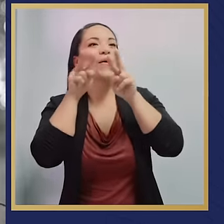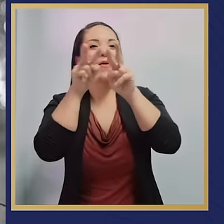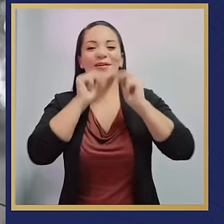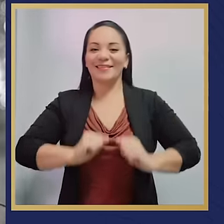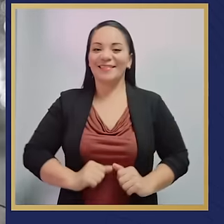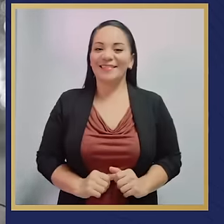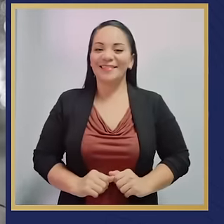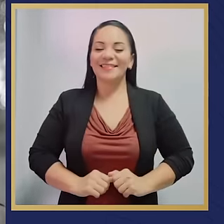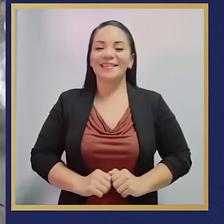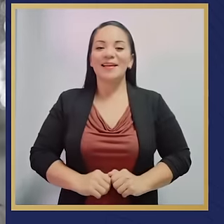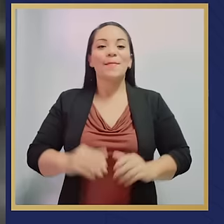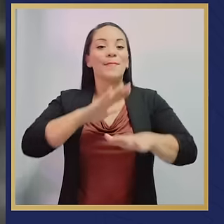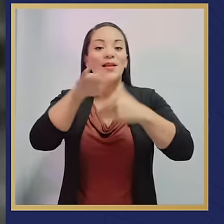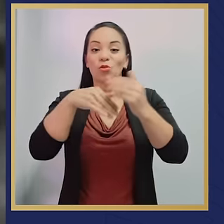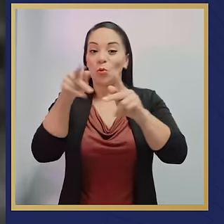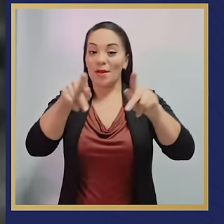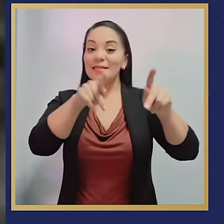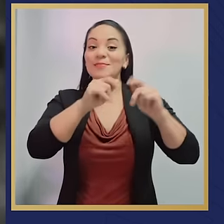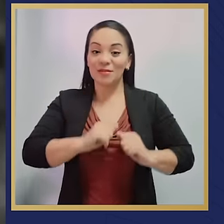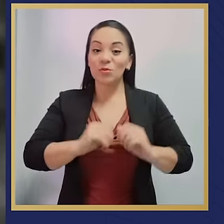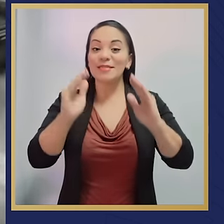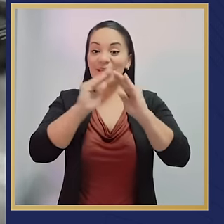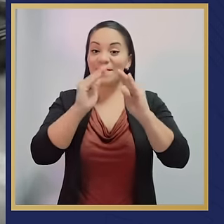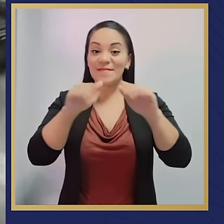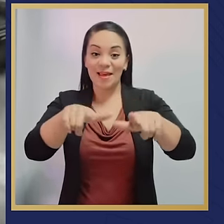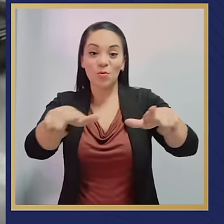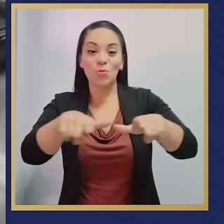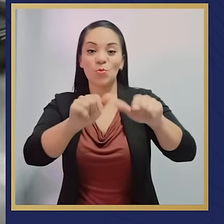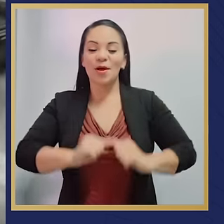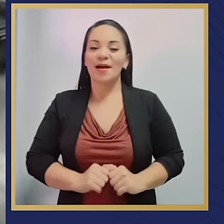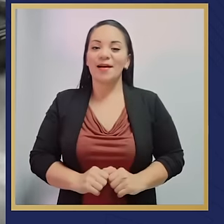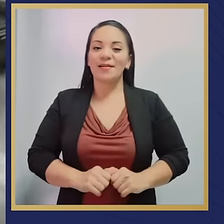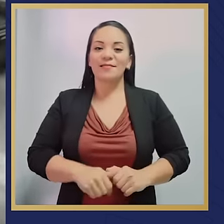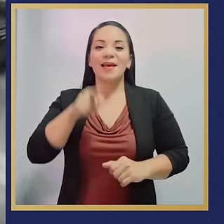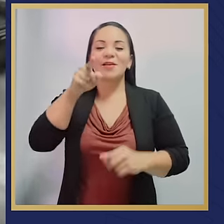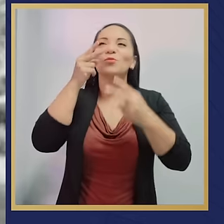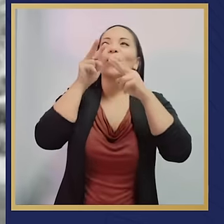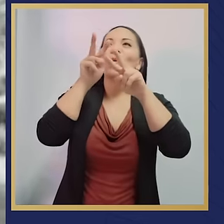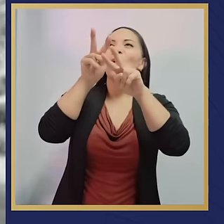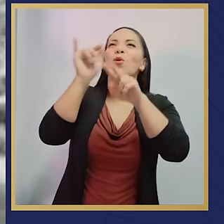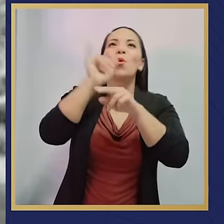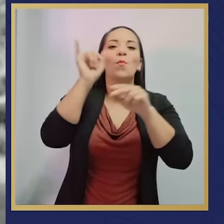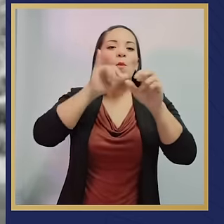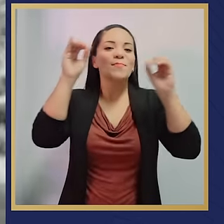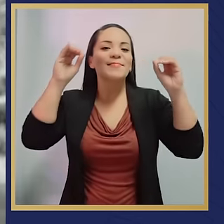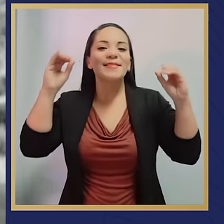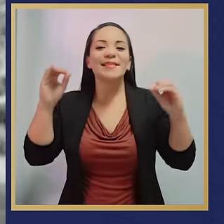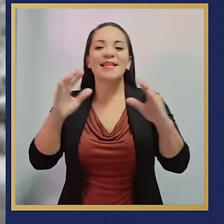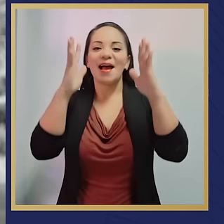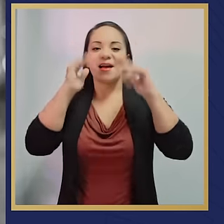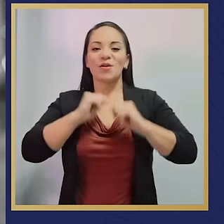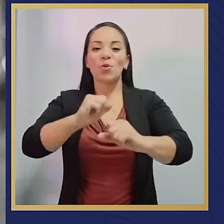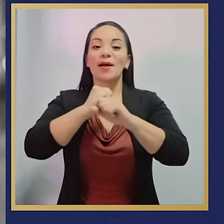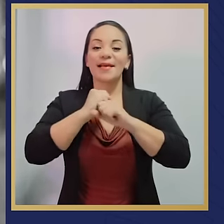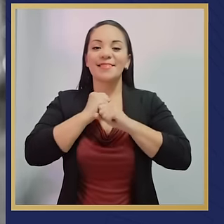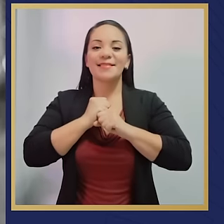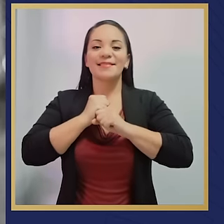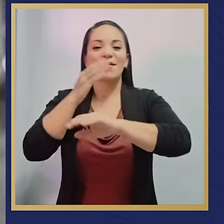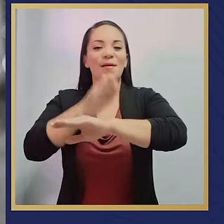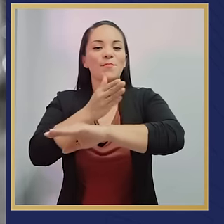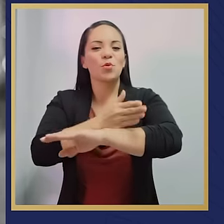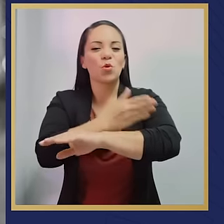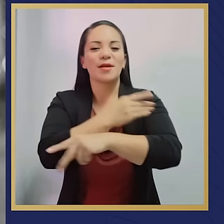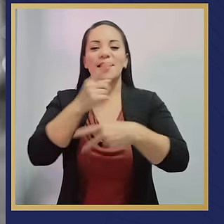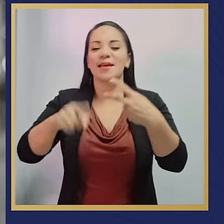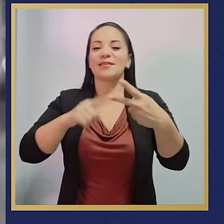ciudadanos, para los vecinos de ese lugar era como un milagro que les garantizaba progreso,